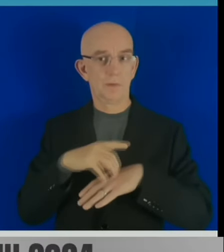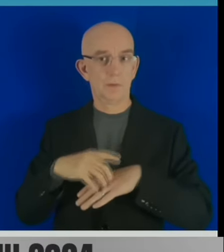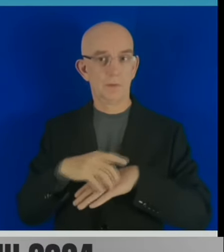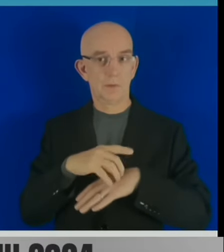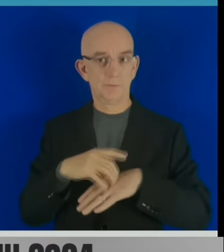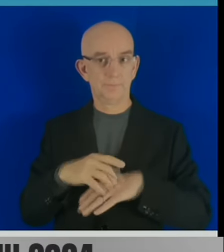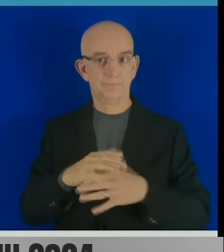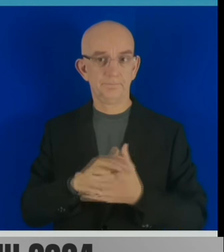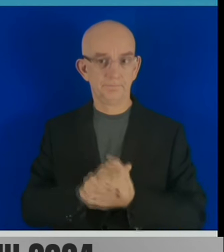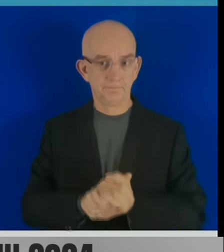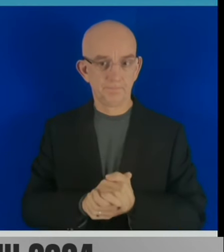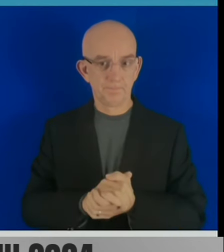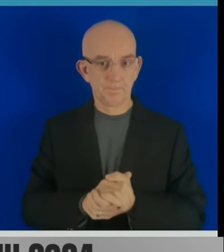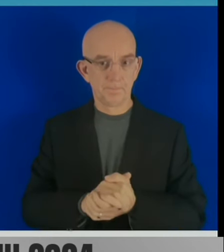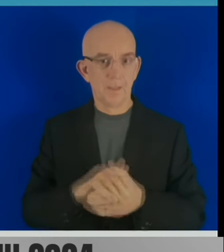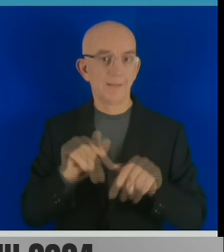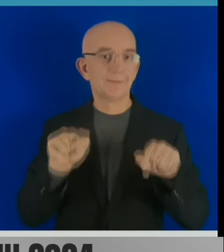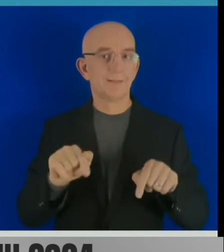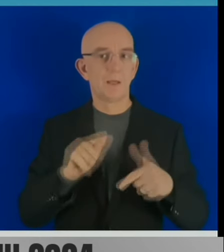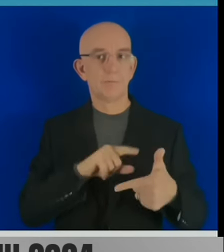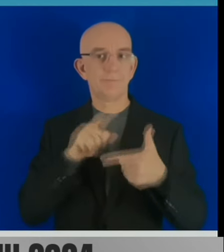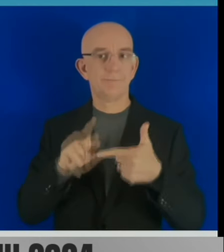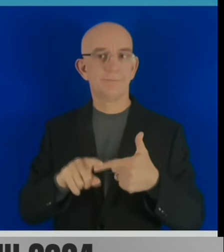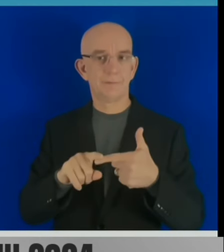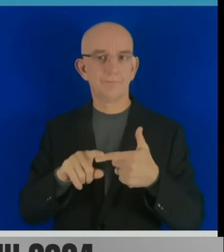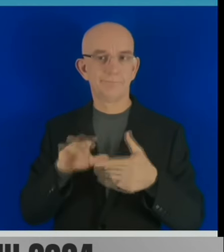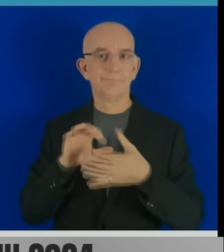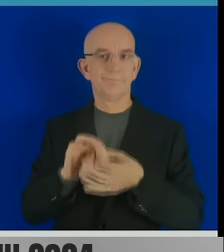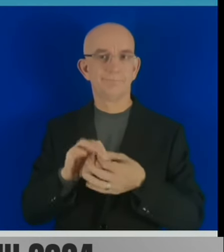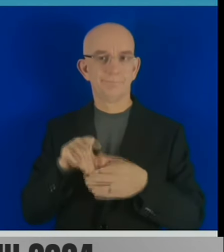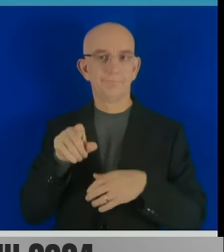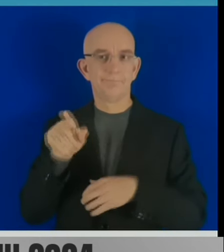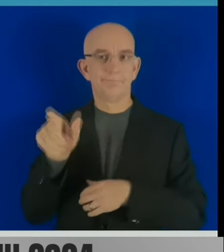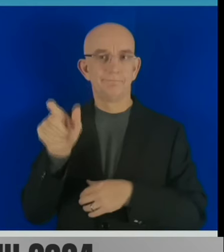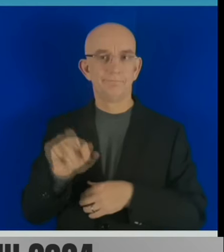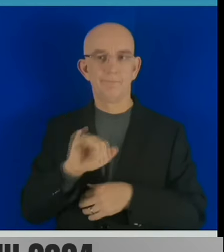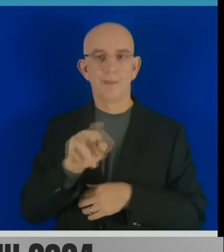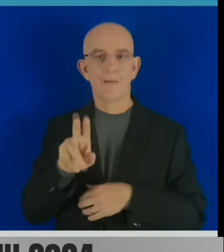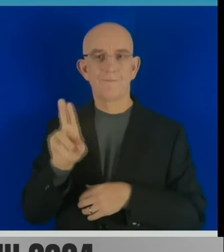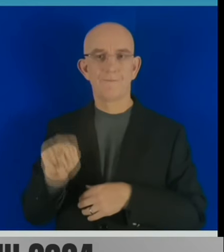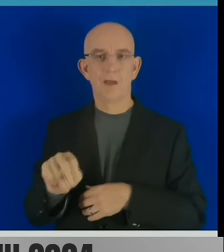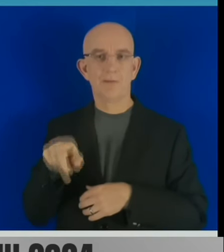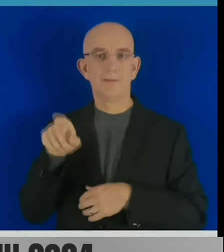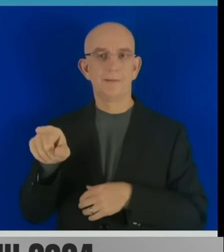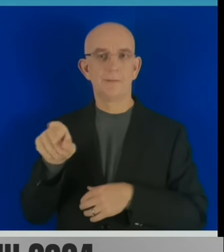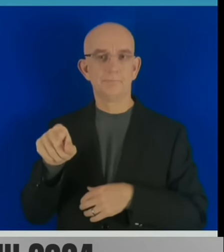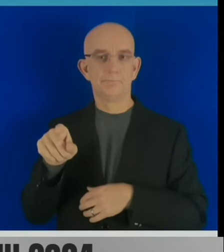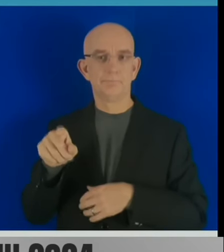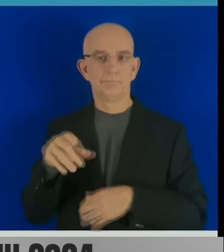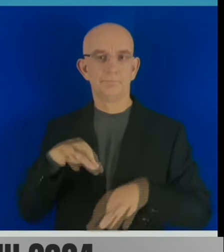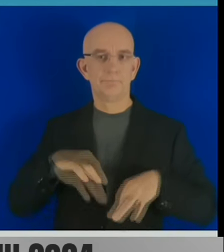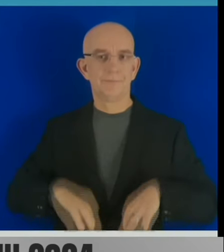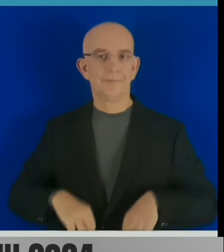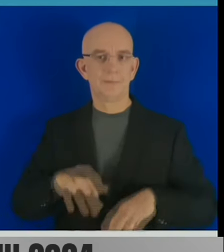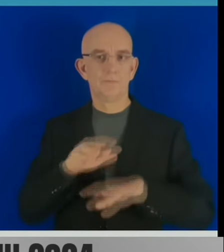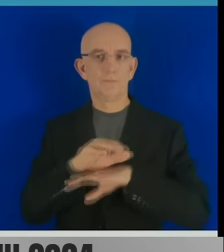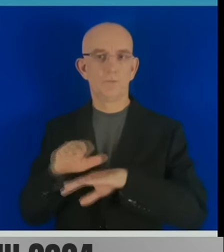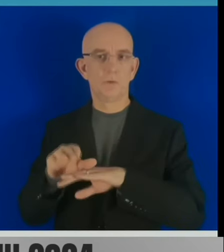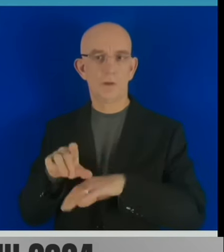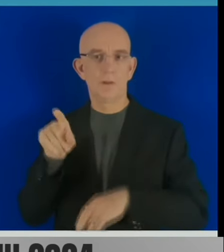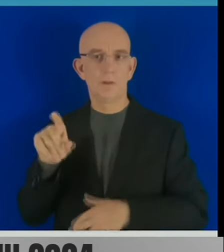Ministro de Poder Ciudadano de Asuntos Exteriores de la República Bolívariana de Venezuela.